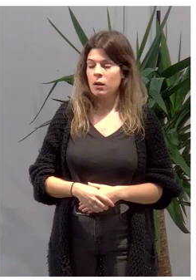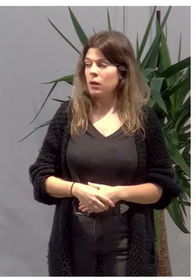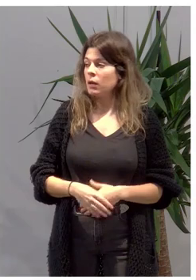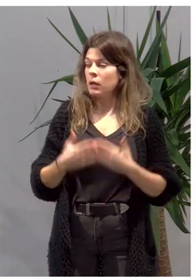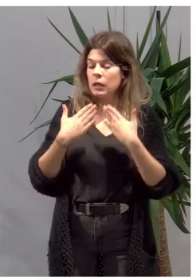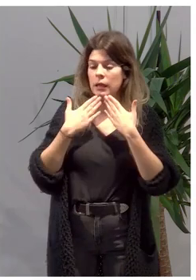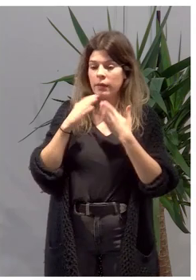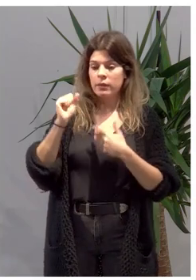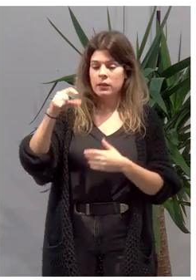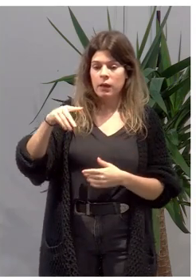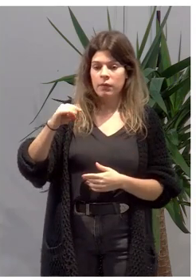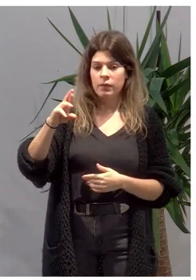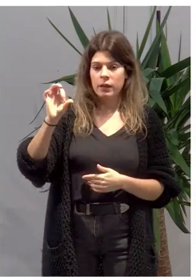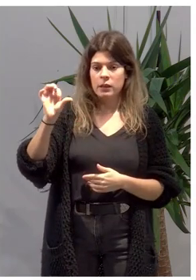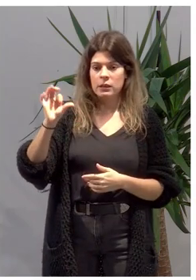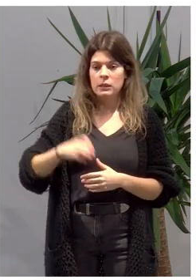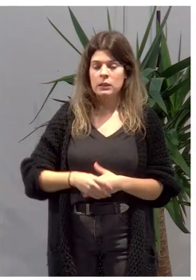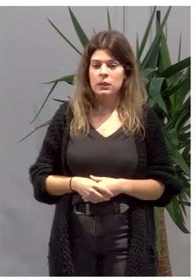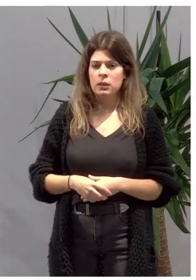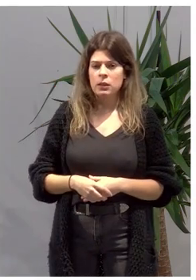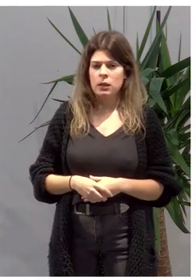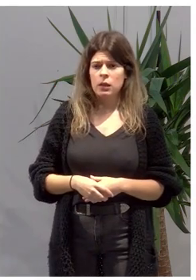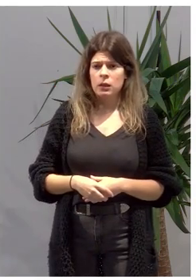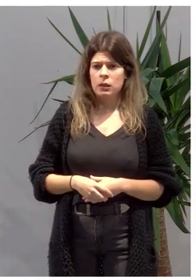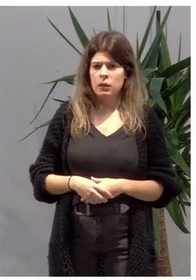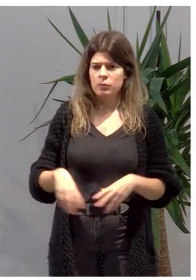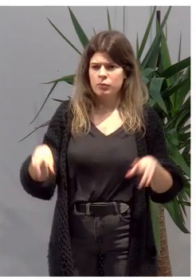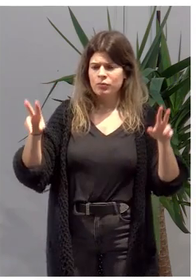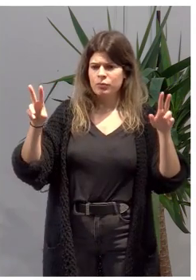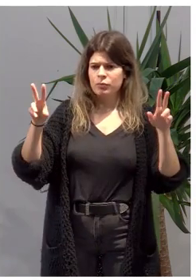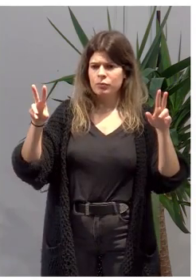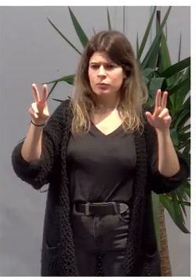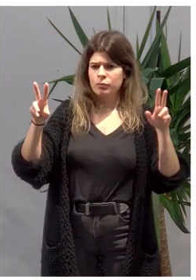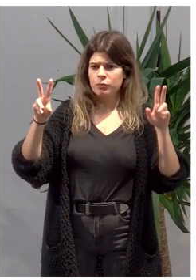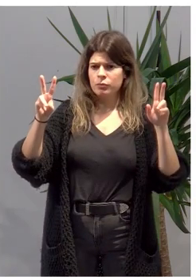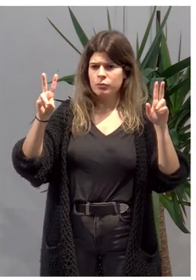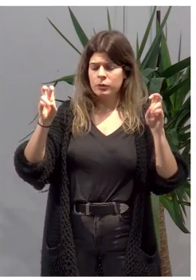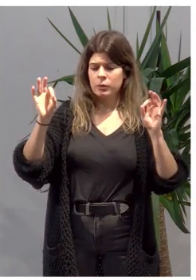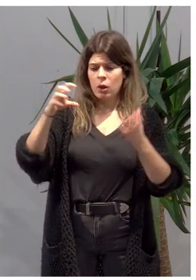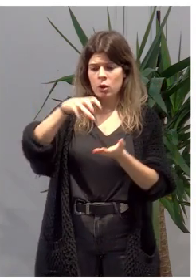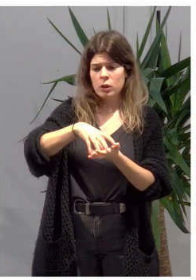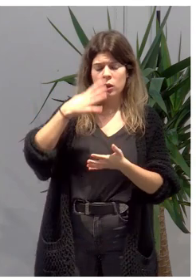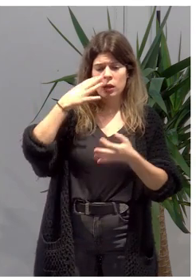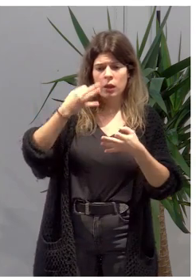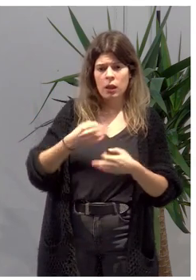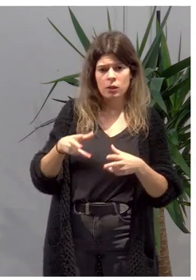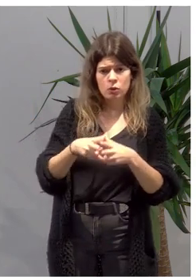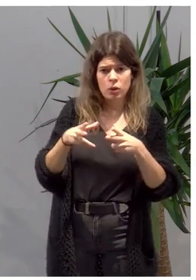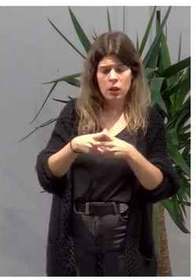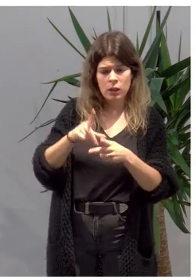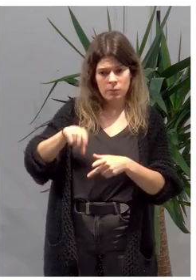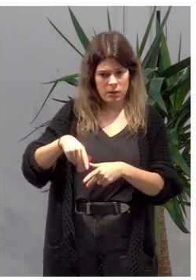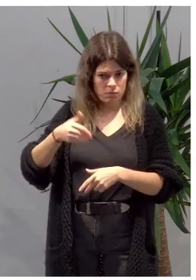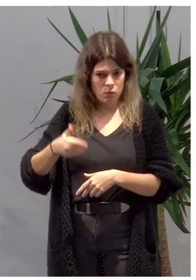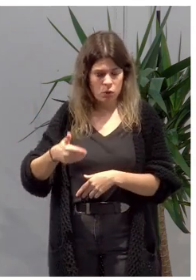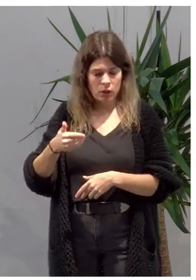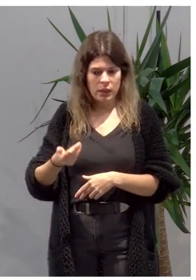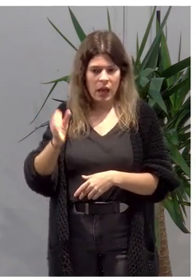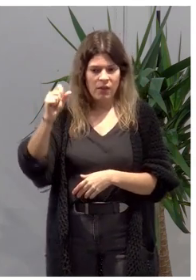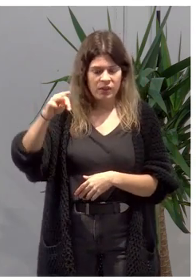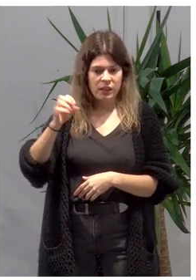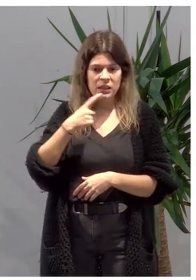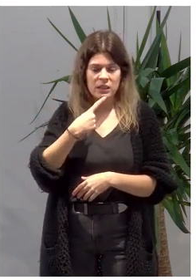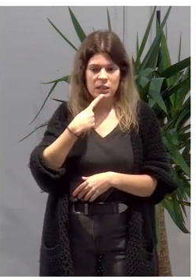Gracias, Andrés. Un tema que, desde el Observatorio de la Realidad Social, también nos parece importante, ¿no? Ha hablado Andrés,